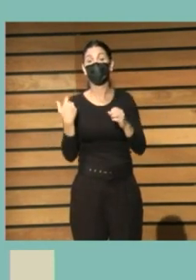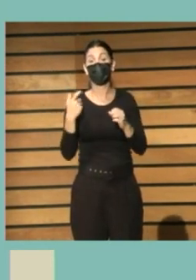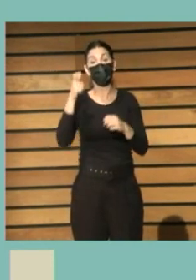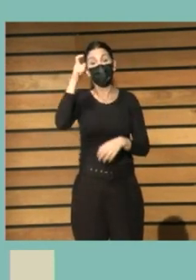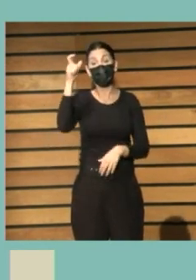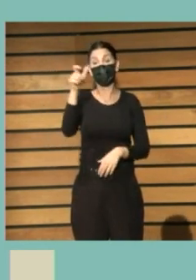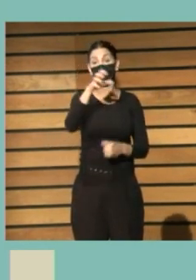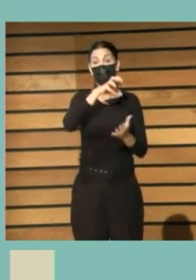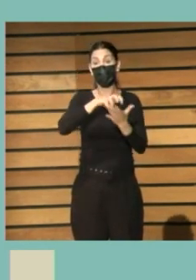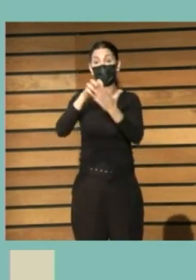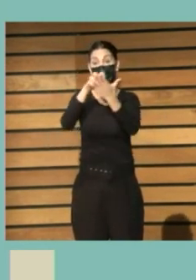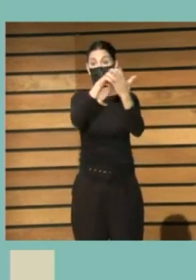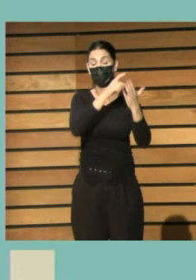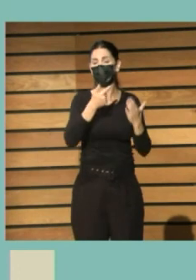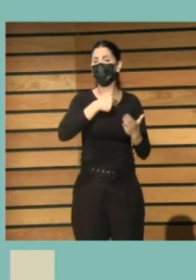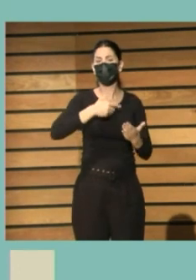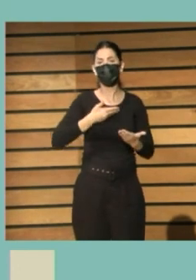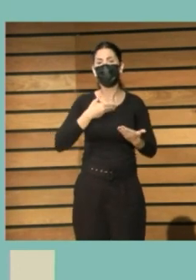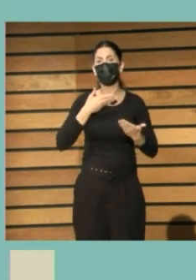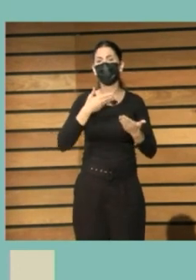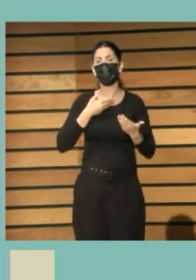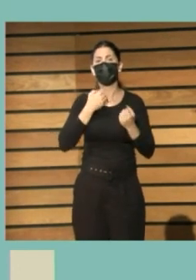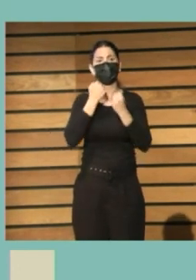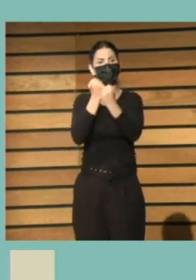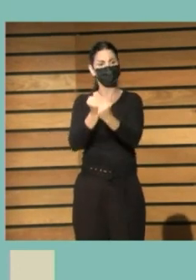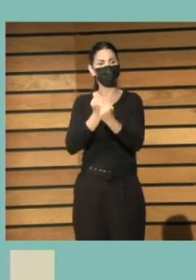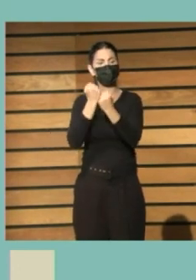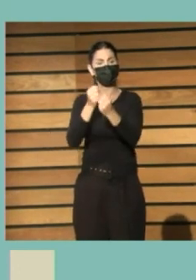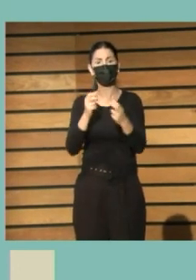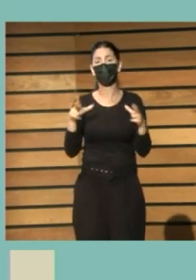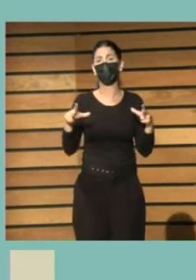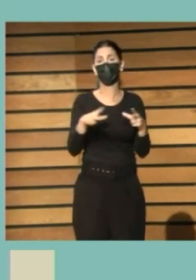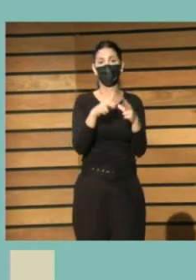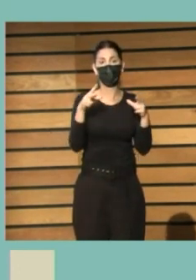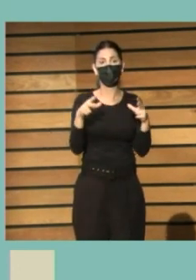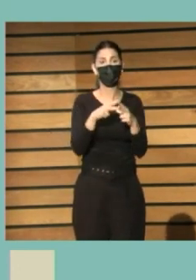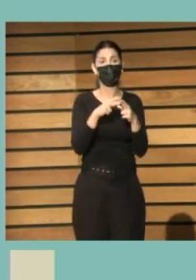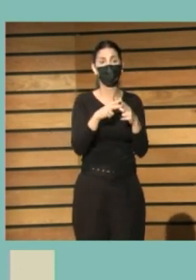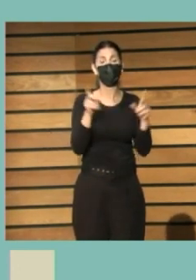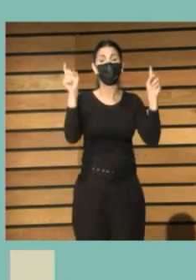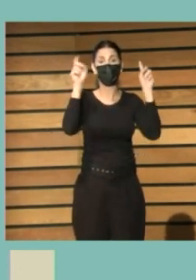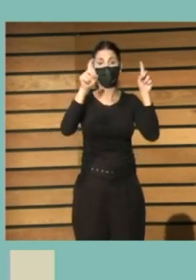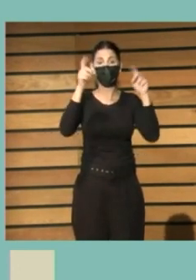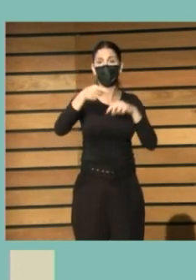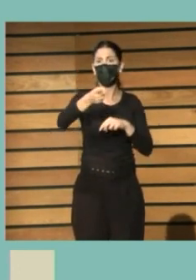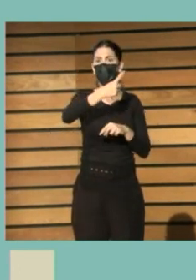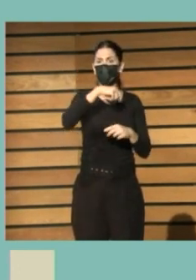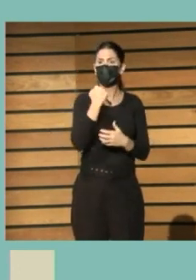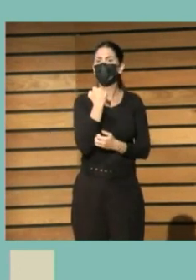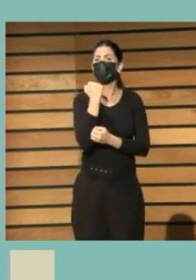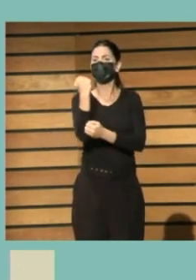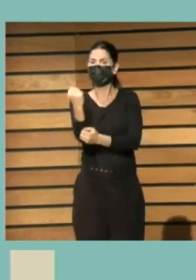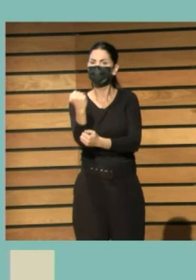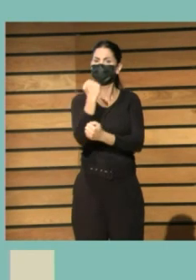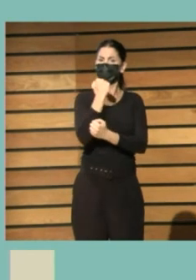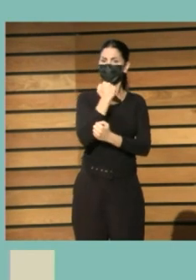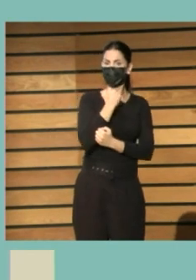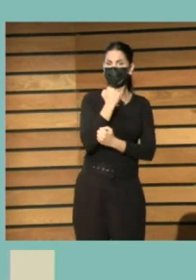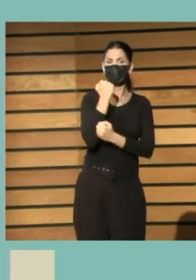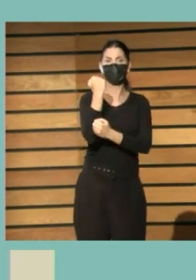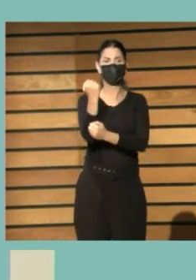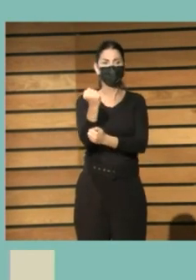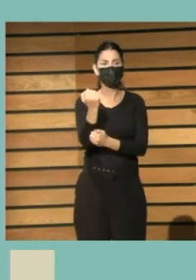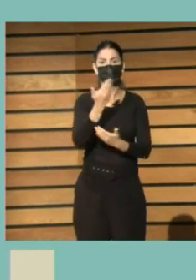colaborado enormemente con la comunidad educativa nos hemos apoyado mutuamente unos en otros